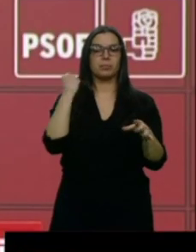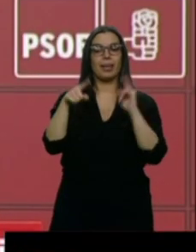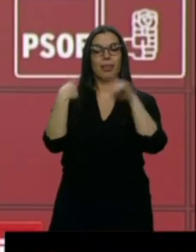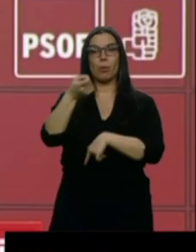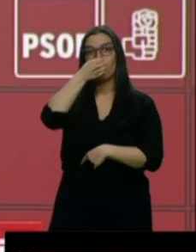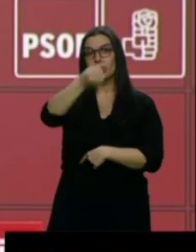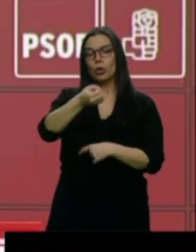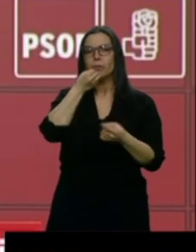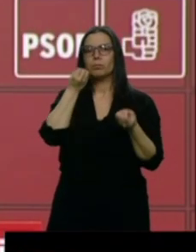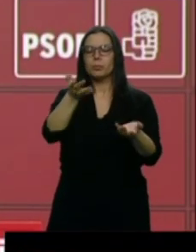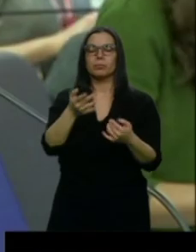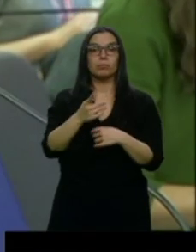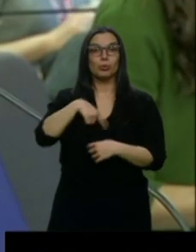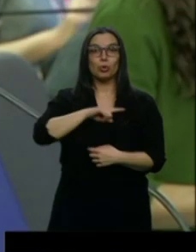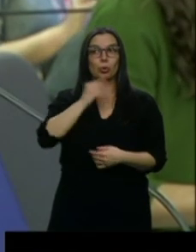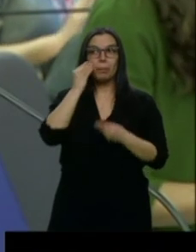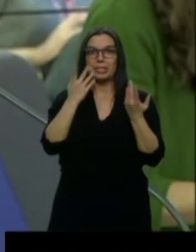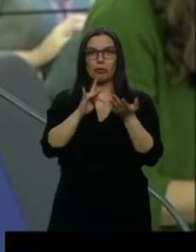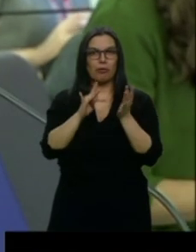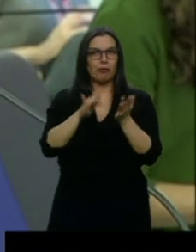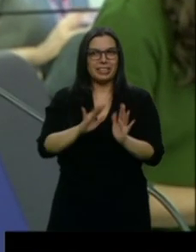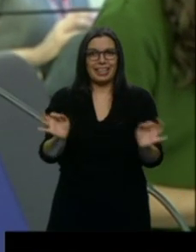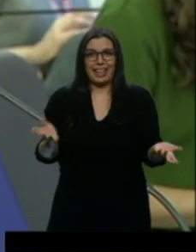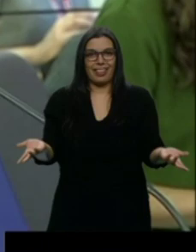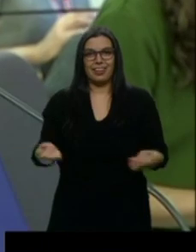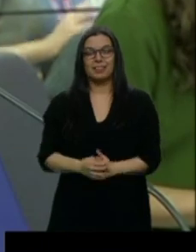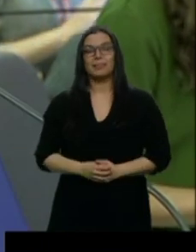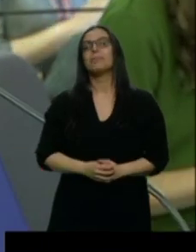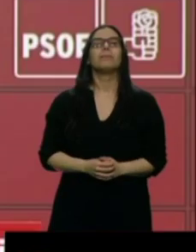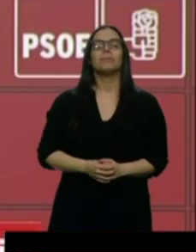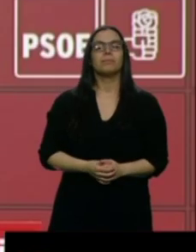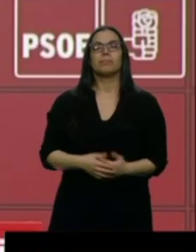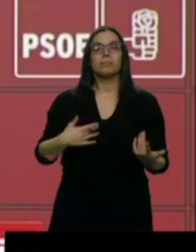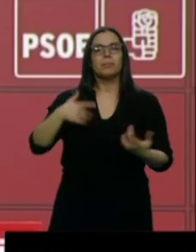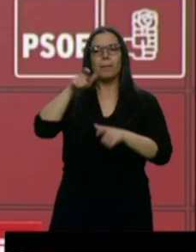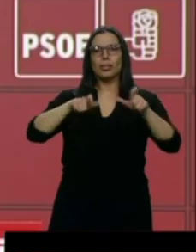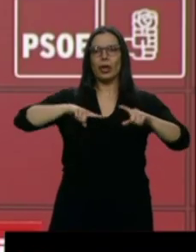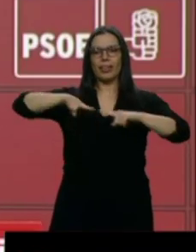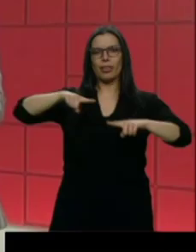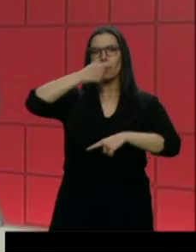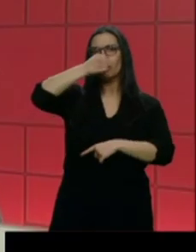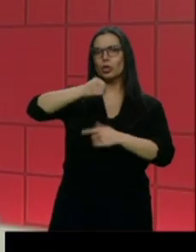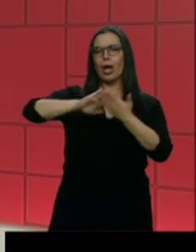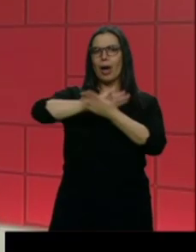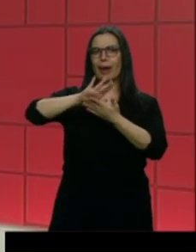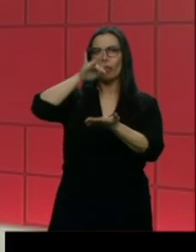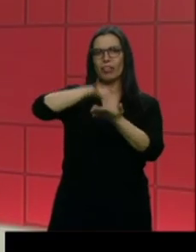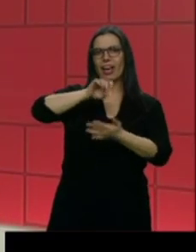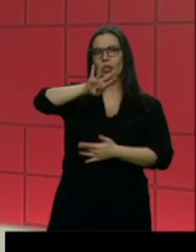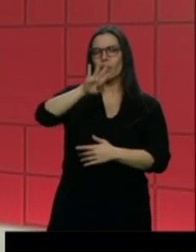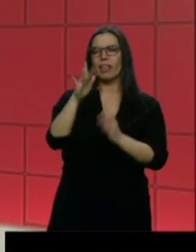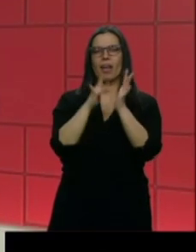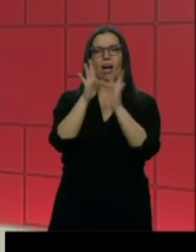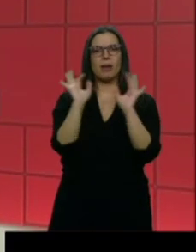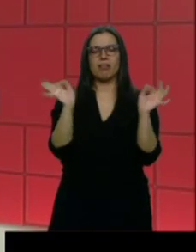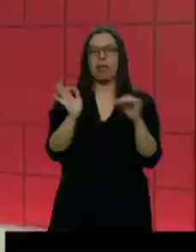barajando ninguna fecha. Y por si no estaba claro... No hay ningún miembro de la dirección del PSOE que esté hablando del 14 de abril. Lo que sí ya ha reconocido el